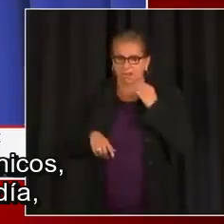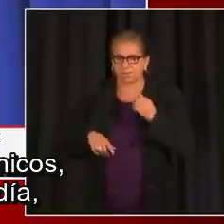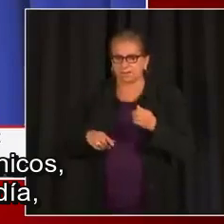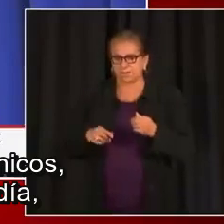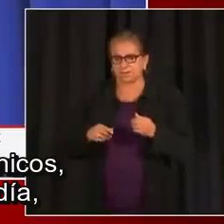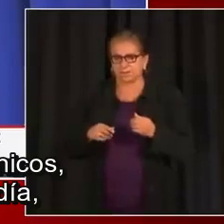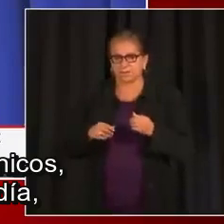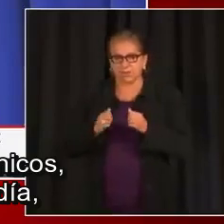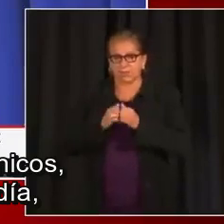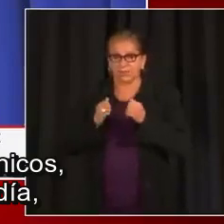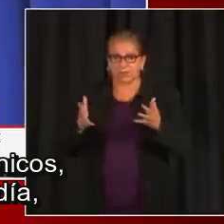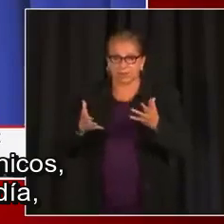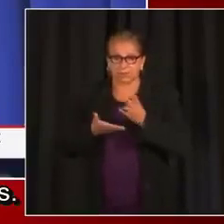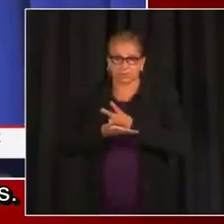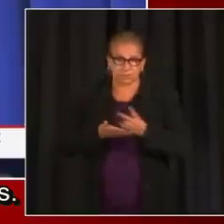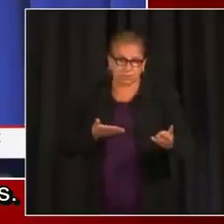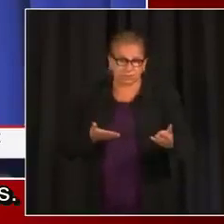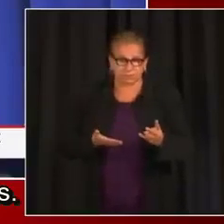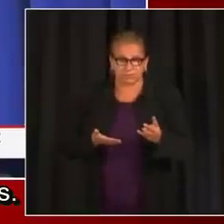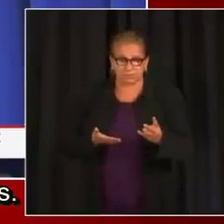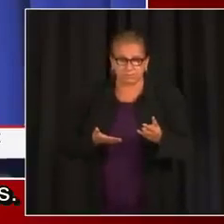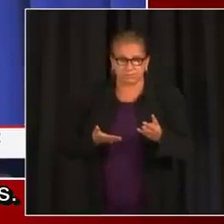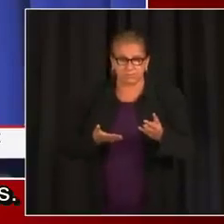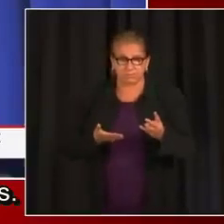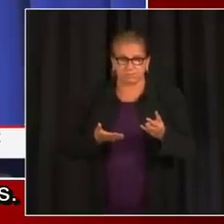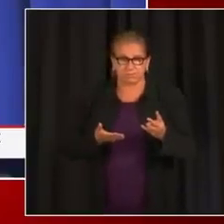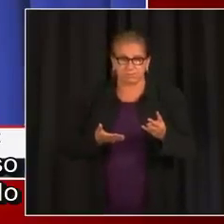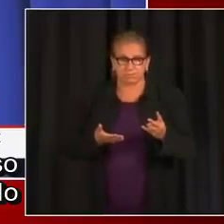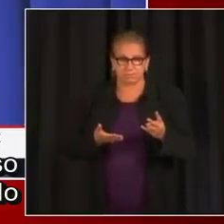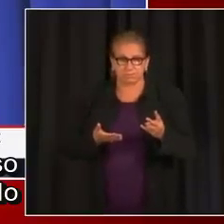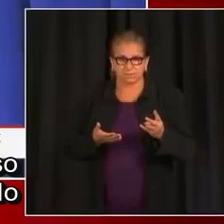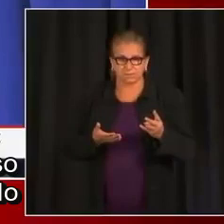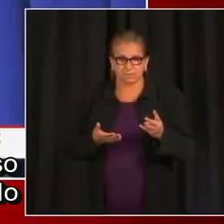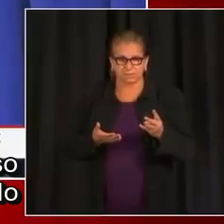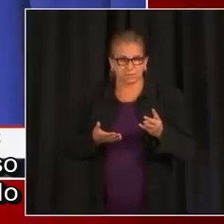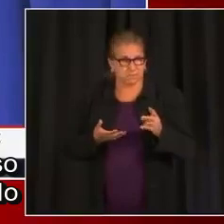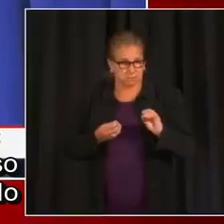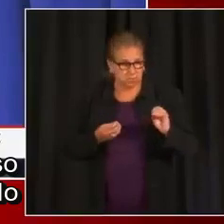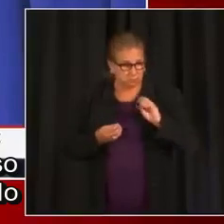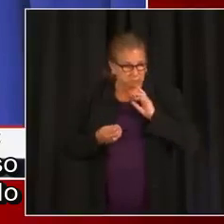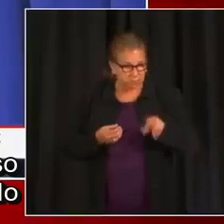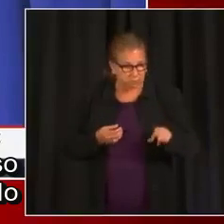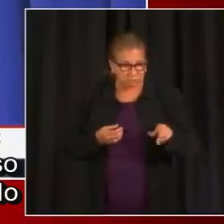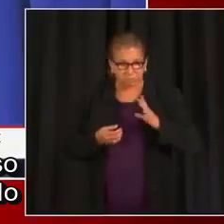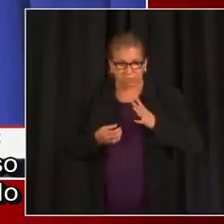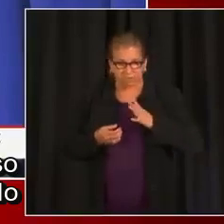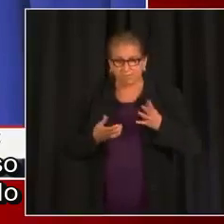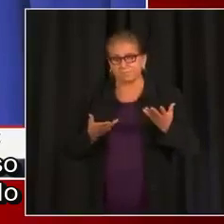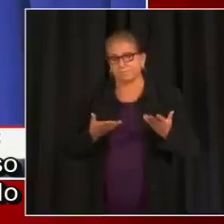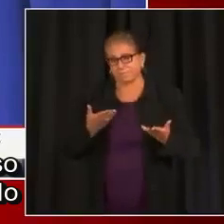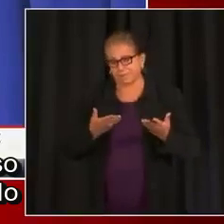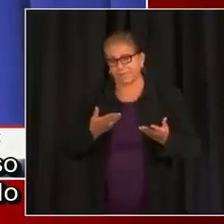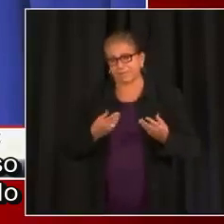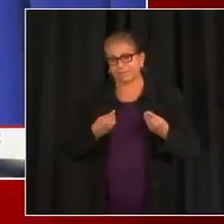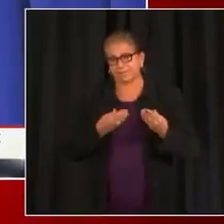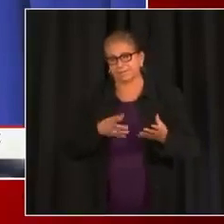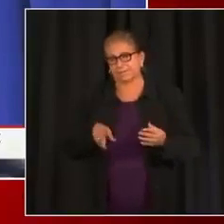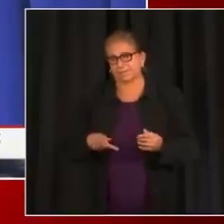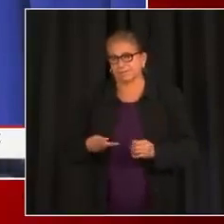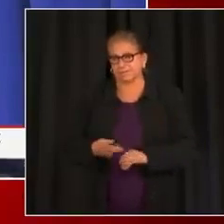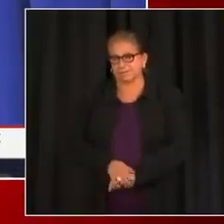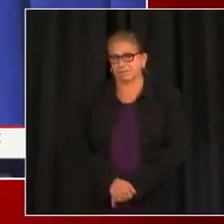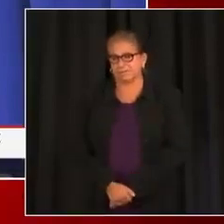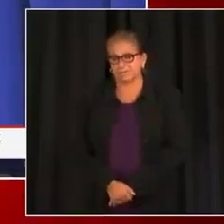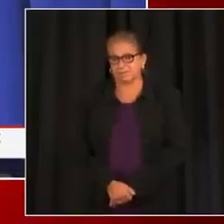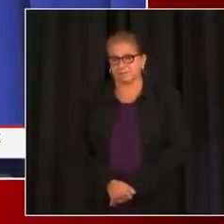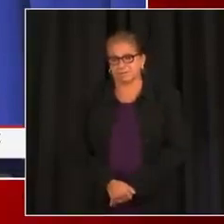administrando estas vacunas el mismo día, sin esta espera de dos semanas. Y no hay ningún evento adverso notable que se haya reportado o que